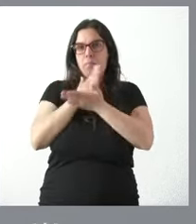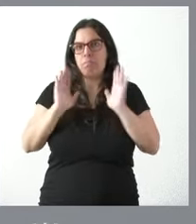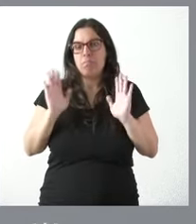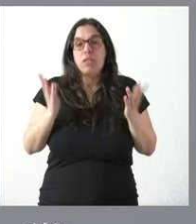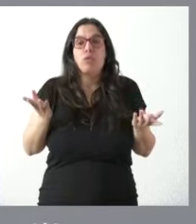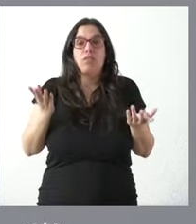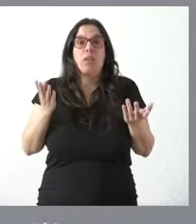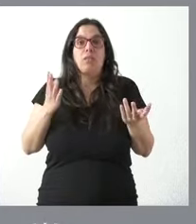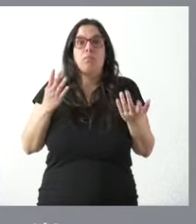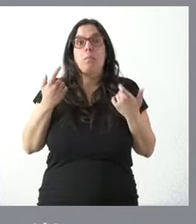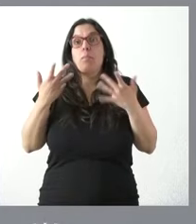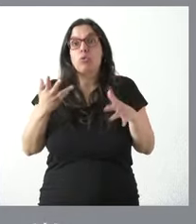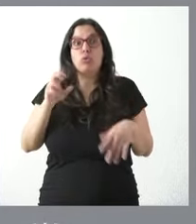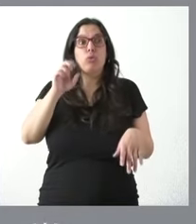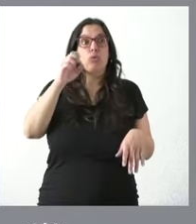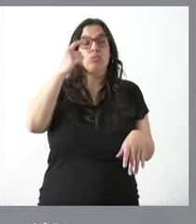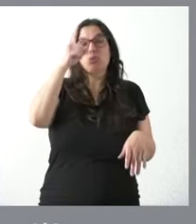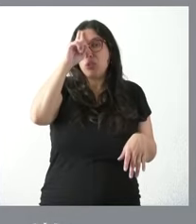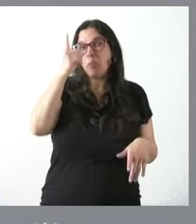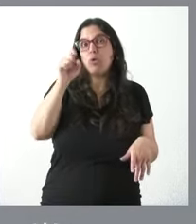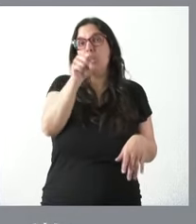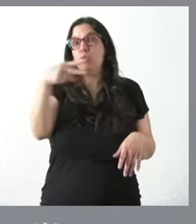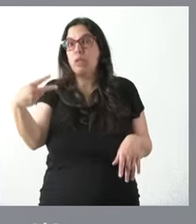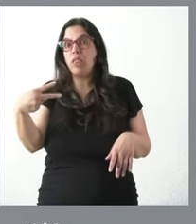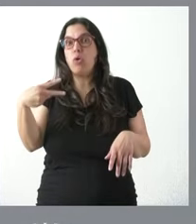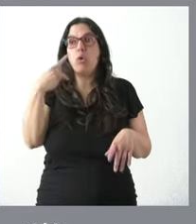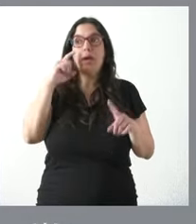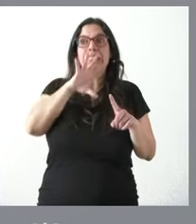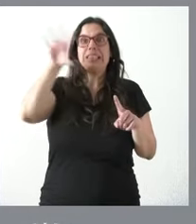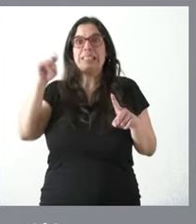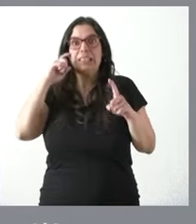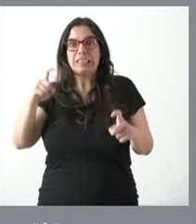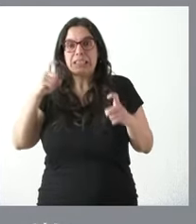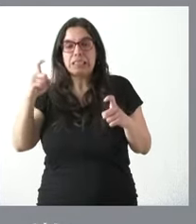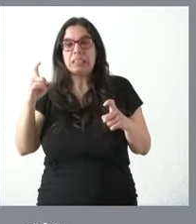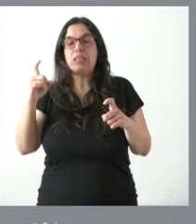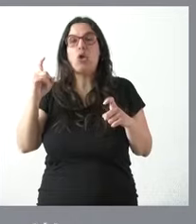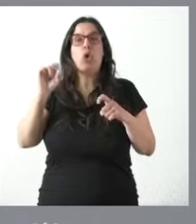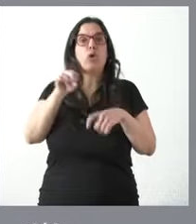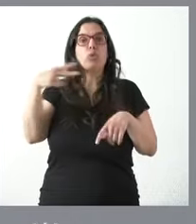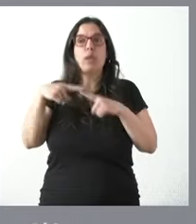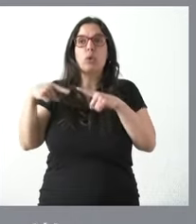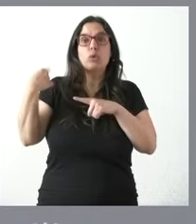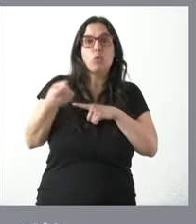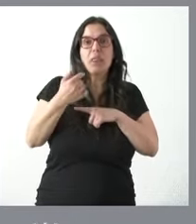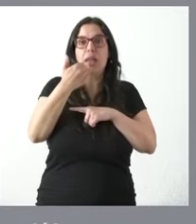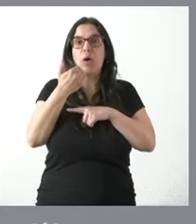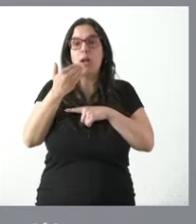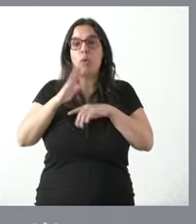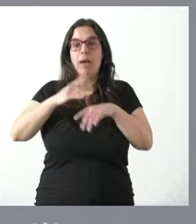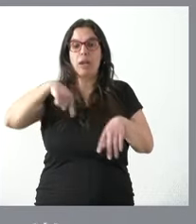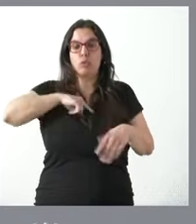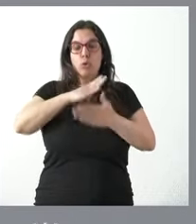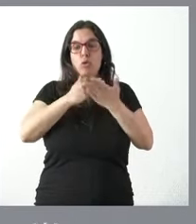tanto es pronto para saber ni el resultado de esa OPA ni el resultado de las consecuencias que tendría para nuestra comunidad